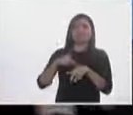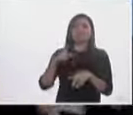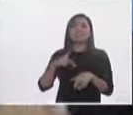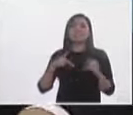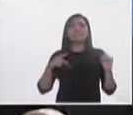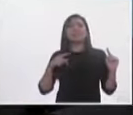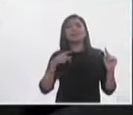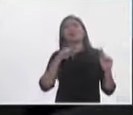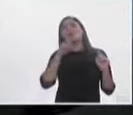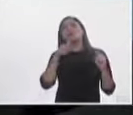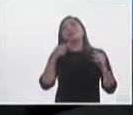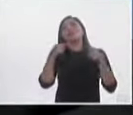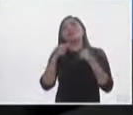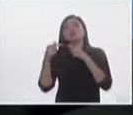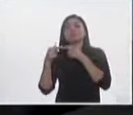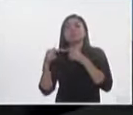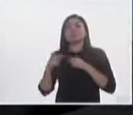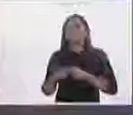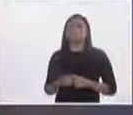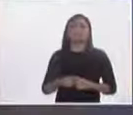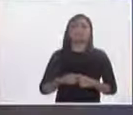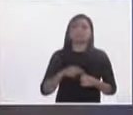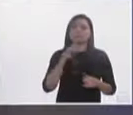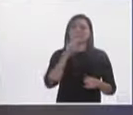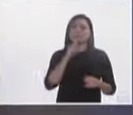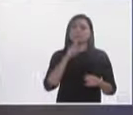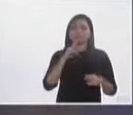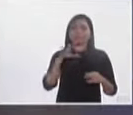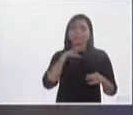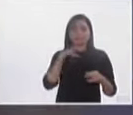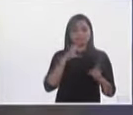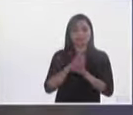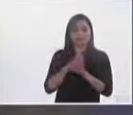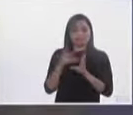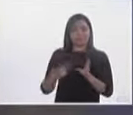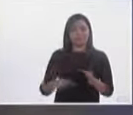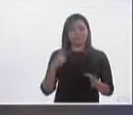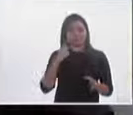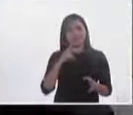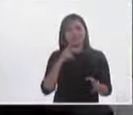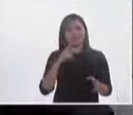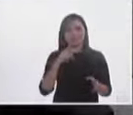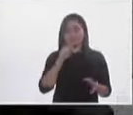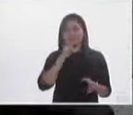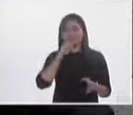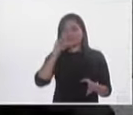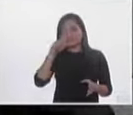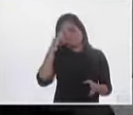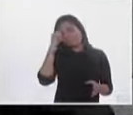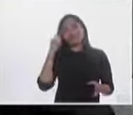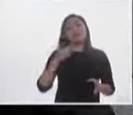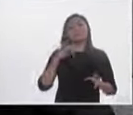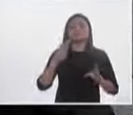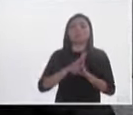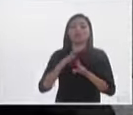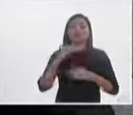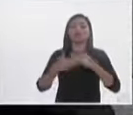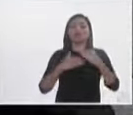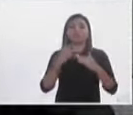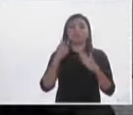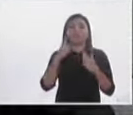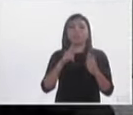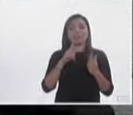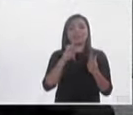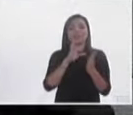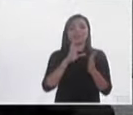simpatías? Desde luego que no, de hecho si tú ves revisas aquí en el legislativo de Jalisco la iniciativa para consolidar las candidaturas independientes fue de la